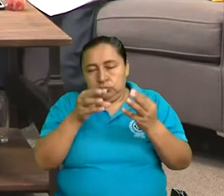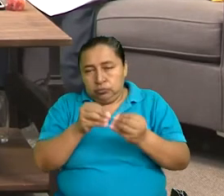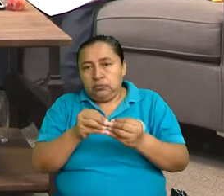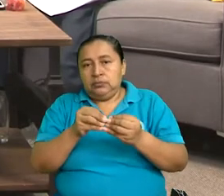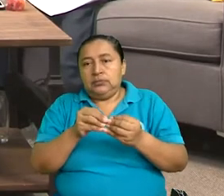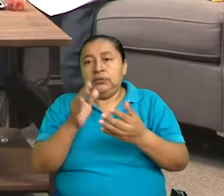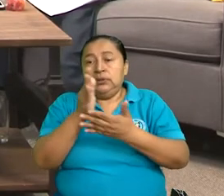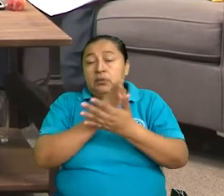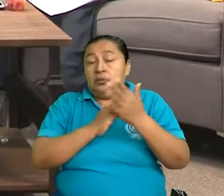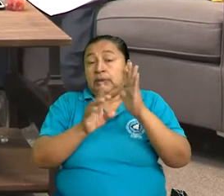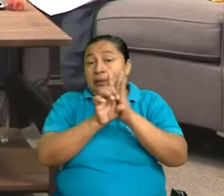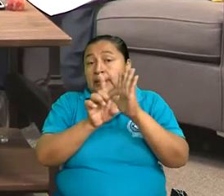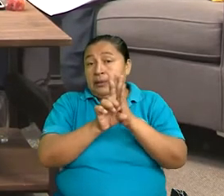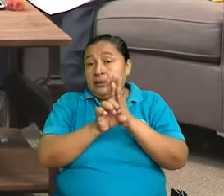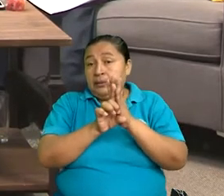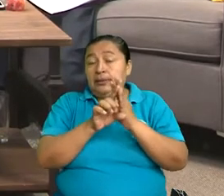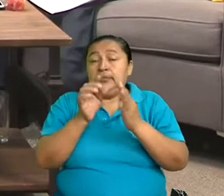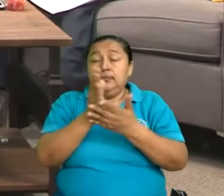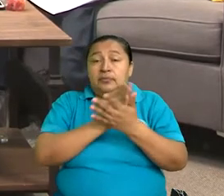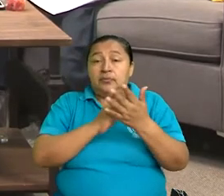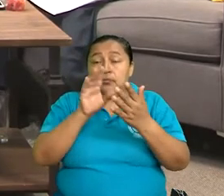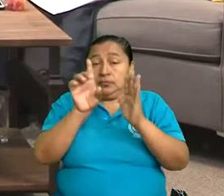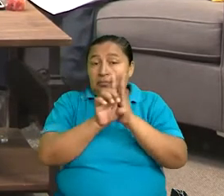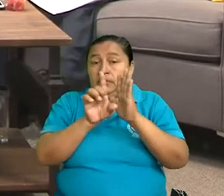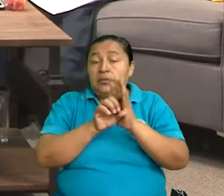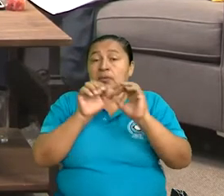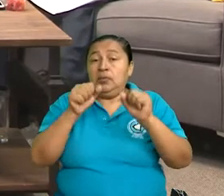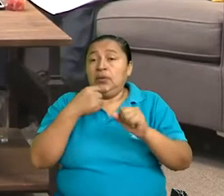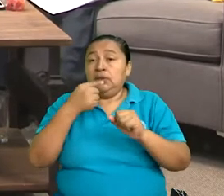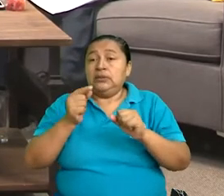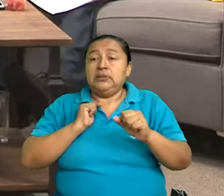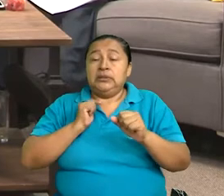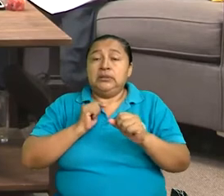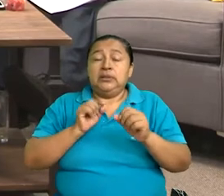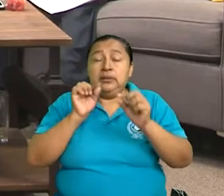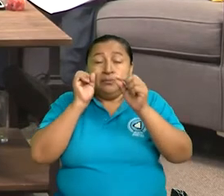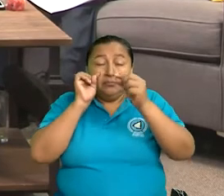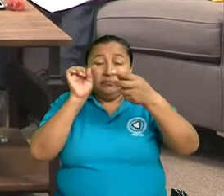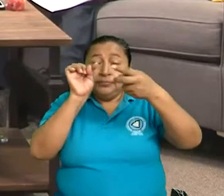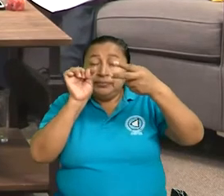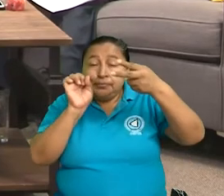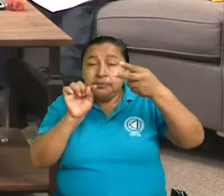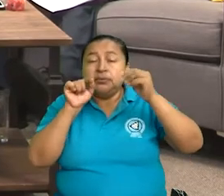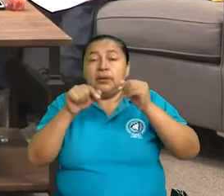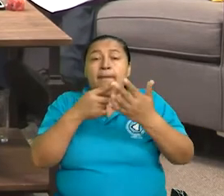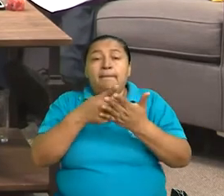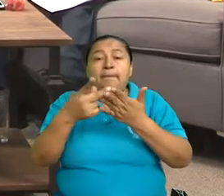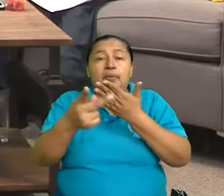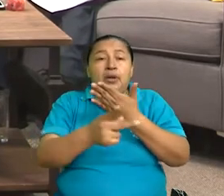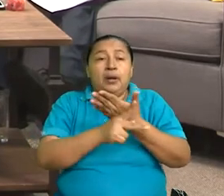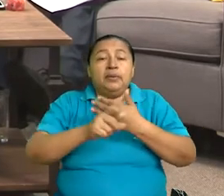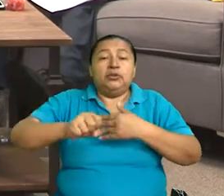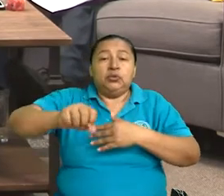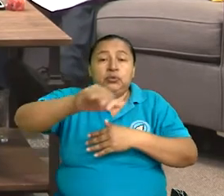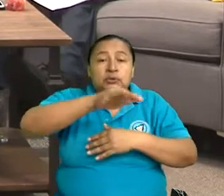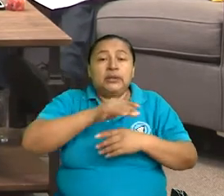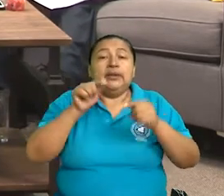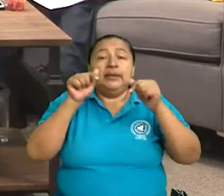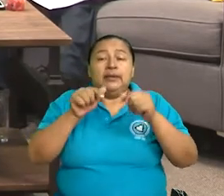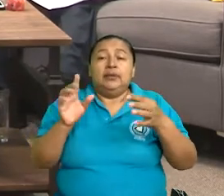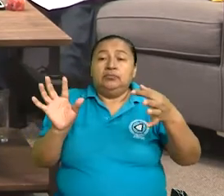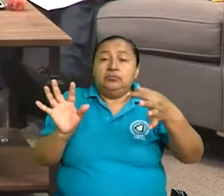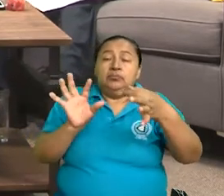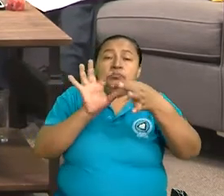de algunas de las leyes, tan solamente algunas, te puedo hacer una identificación de programas sociales que están